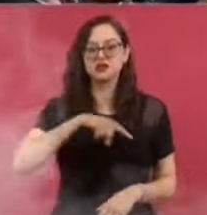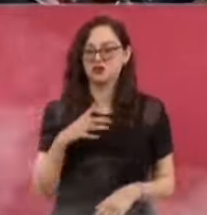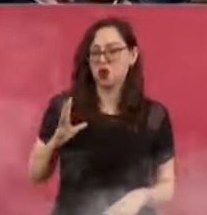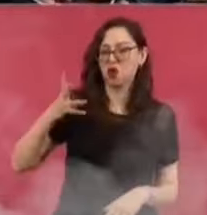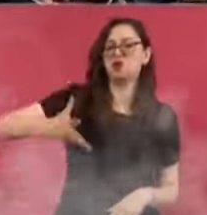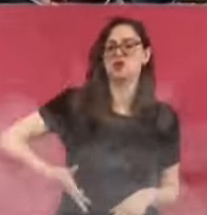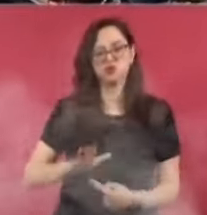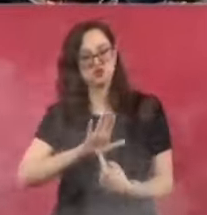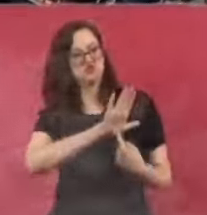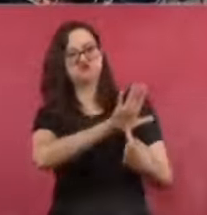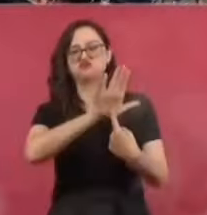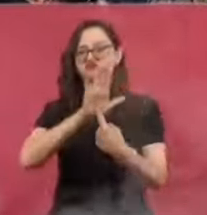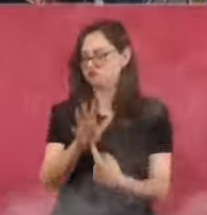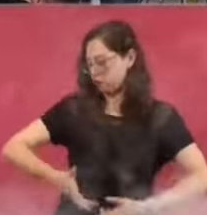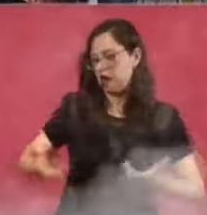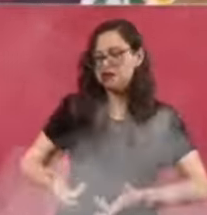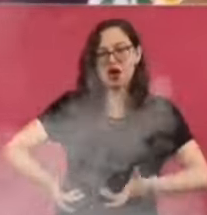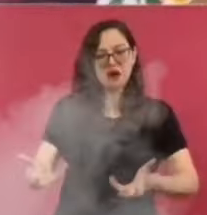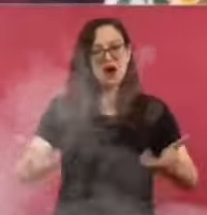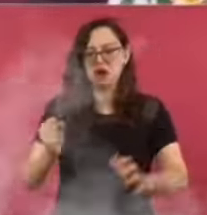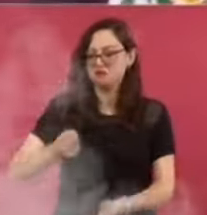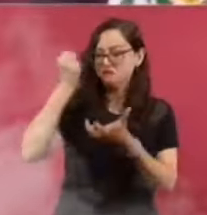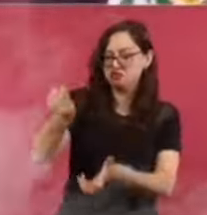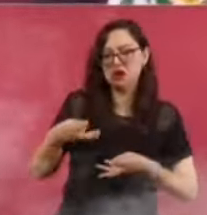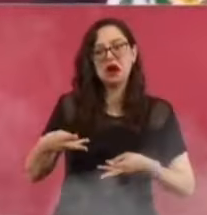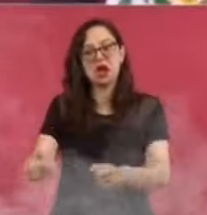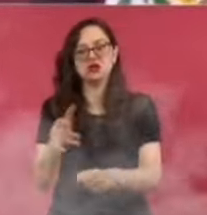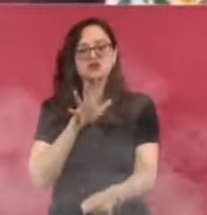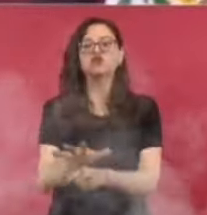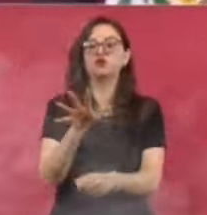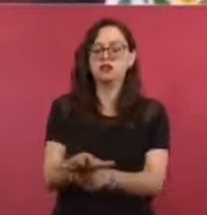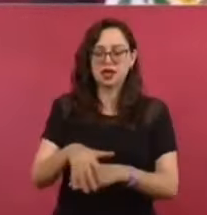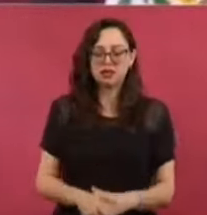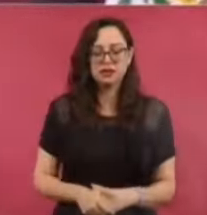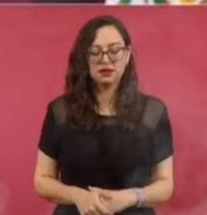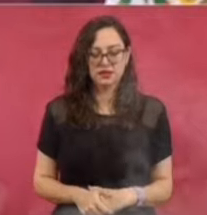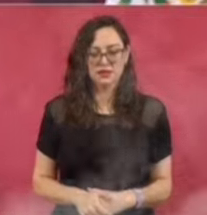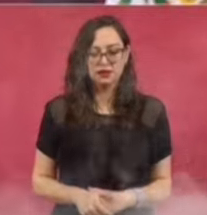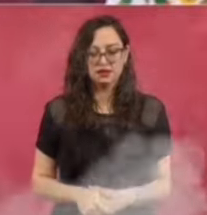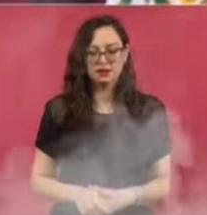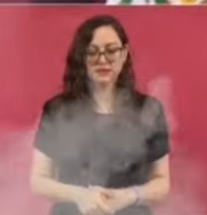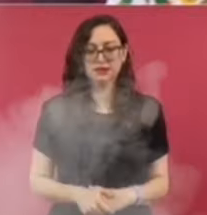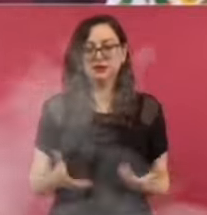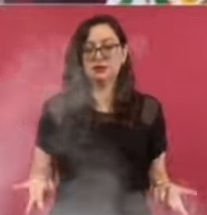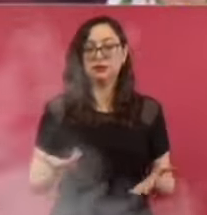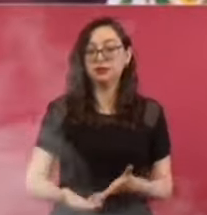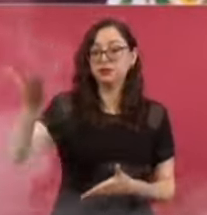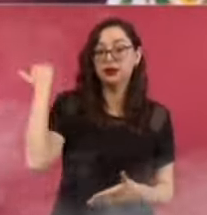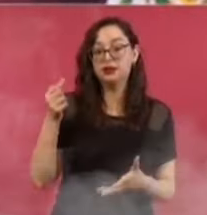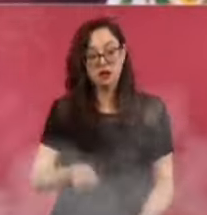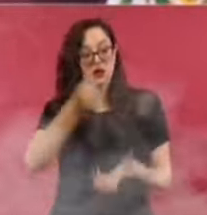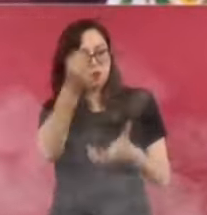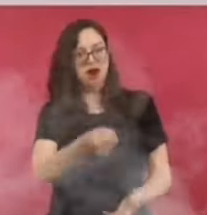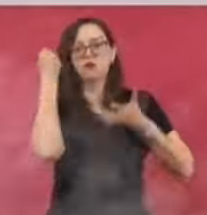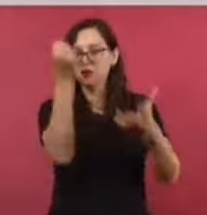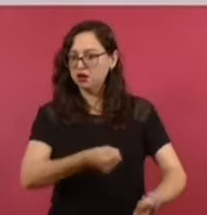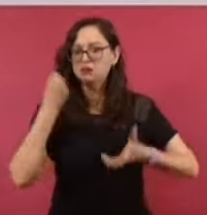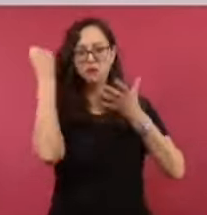orgullosos de estar haciendo más con menos. Así es. Porque antes no se hacían las obras,